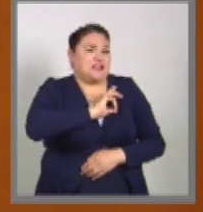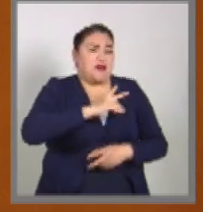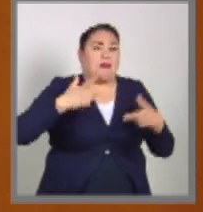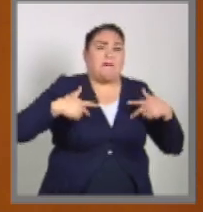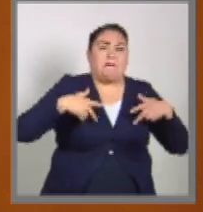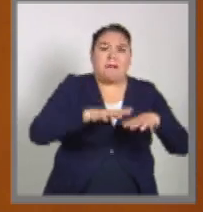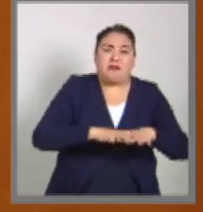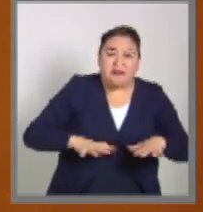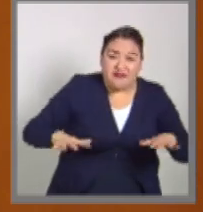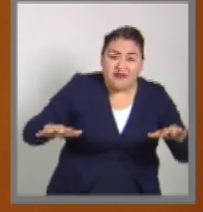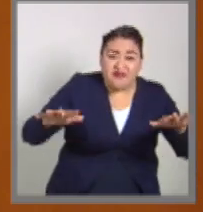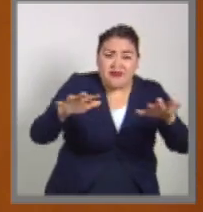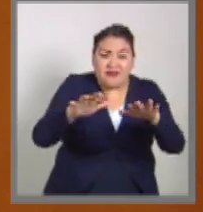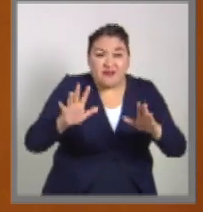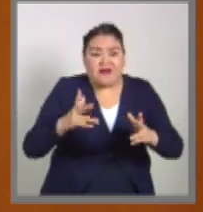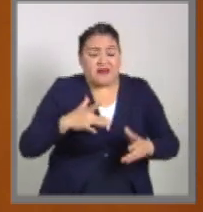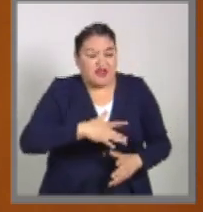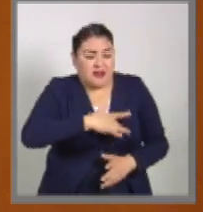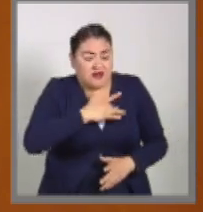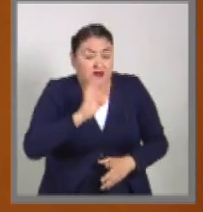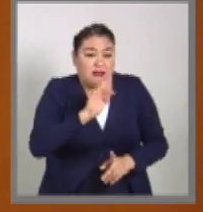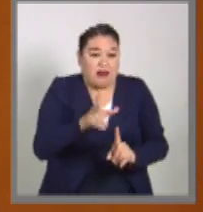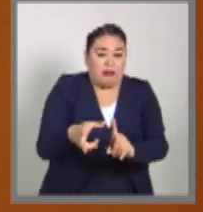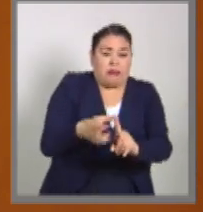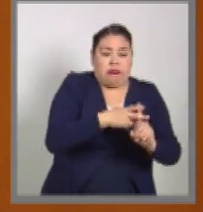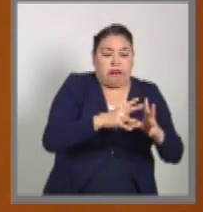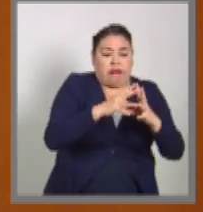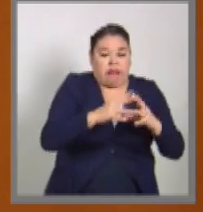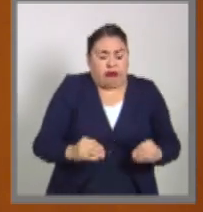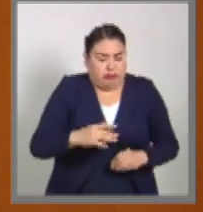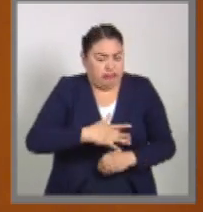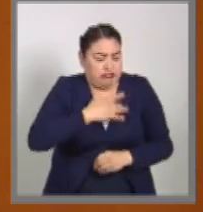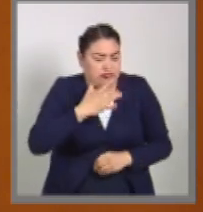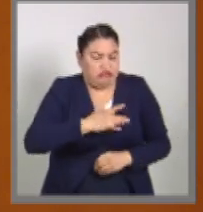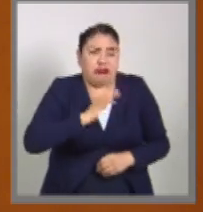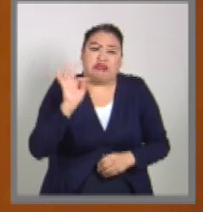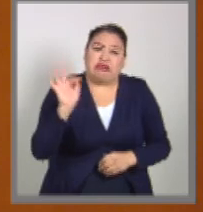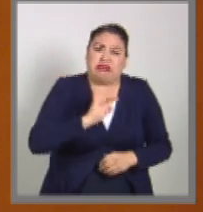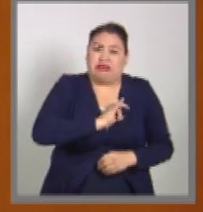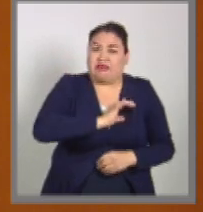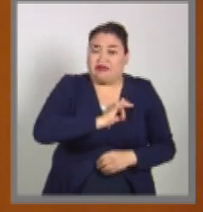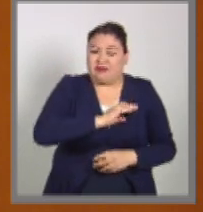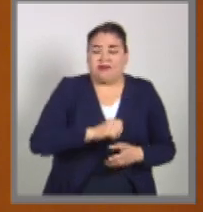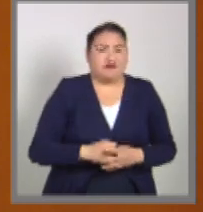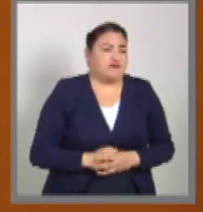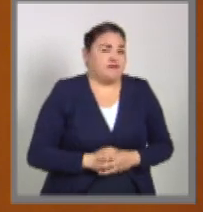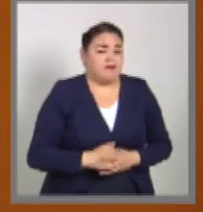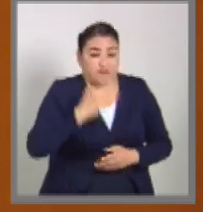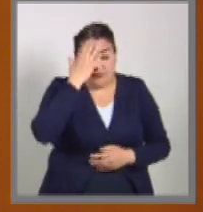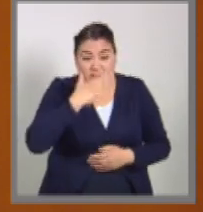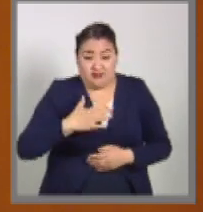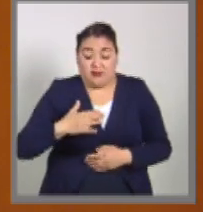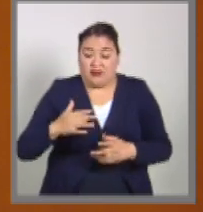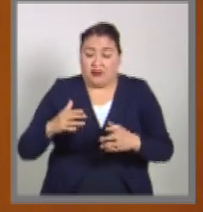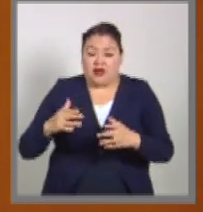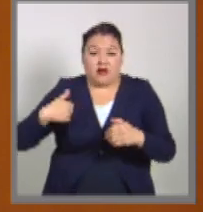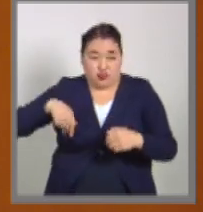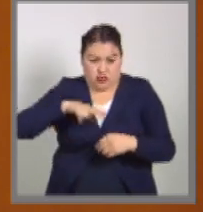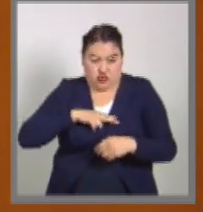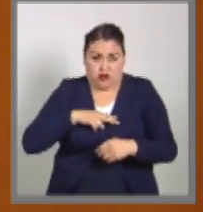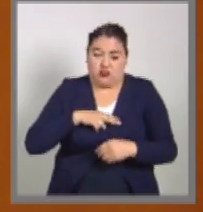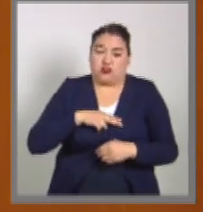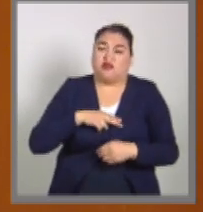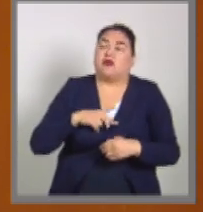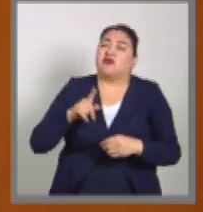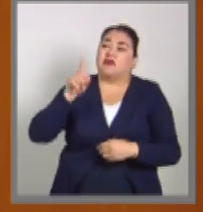con mayor susceptibilidad a esta conducta. En el grupo de trabajo de Naciones